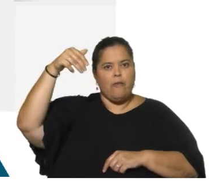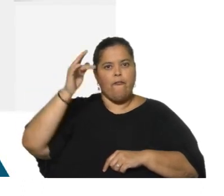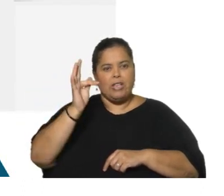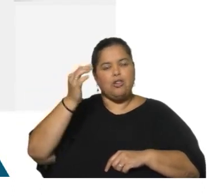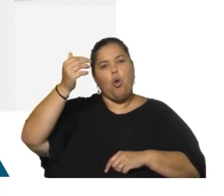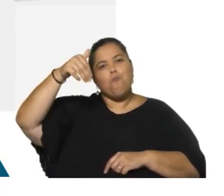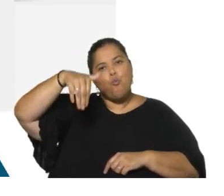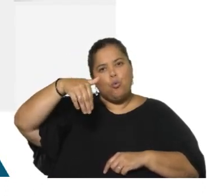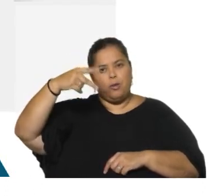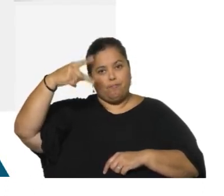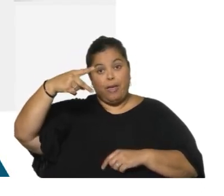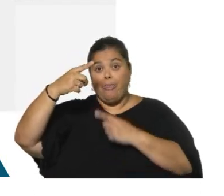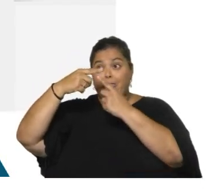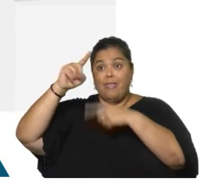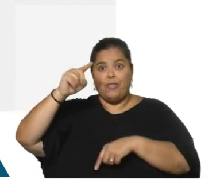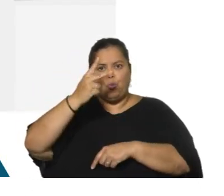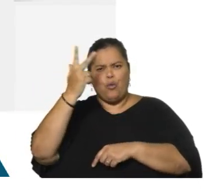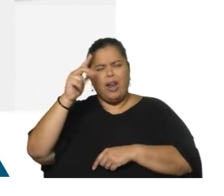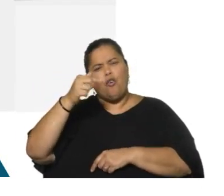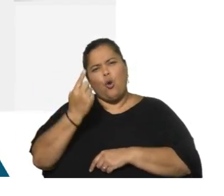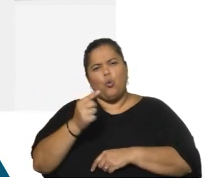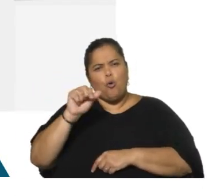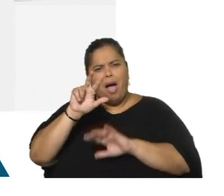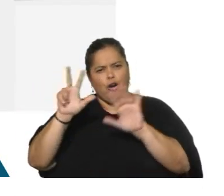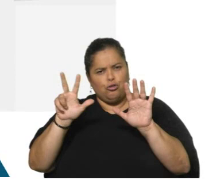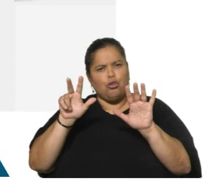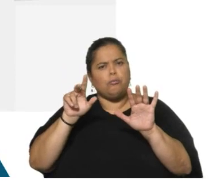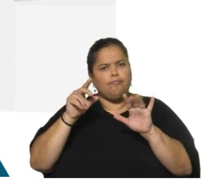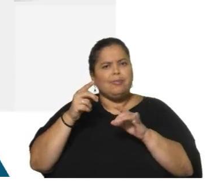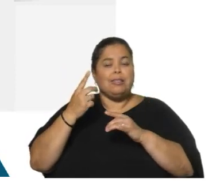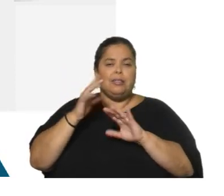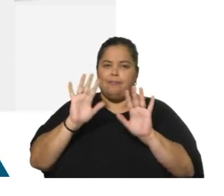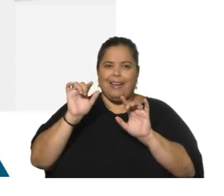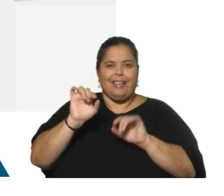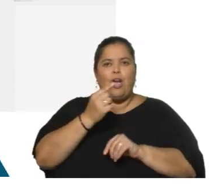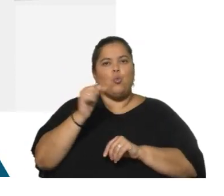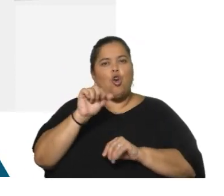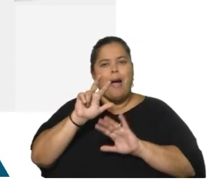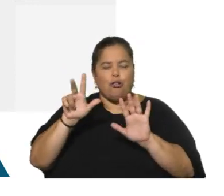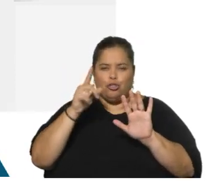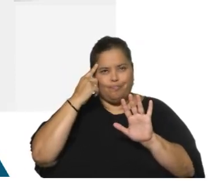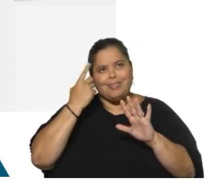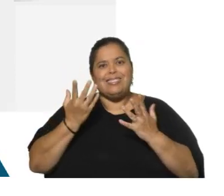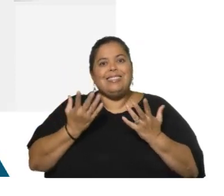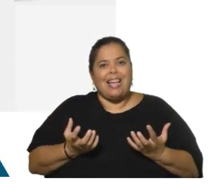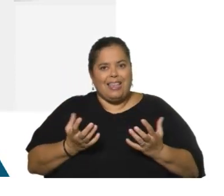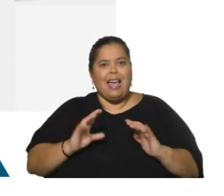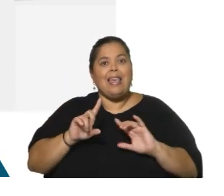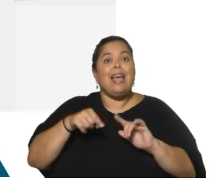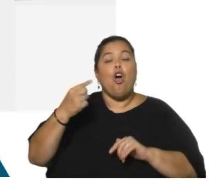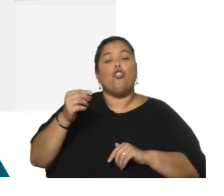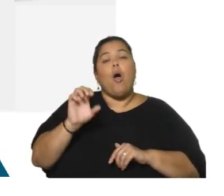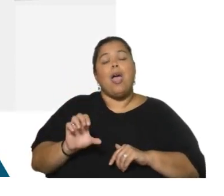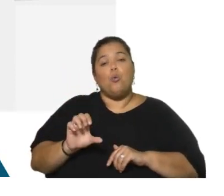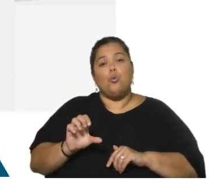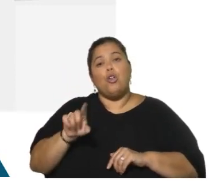efecto sequía. Y lo mismo ocurre entre otras dos referencias, como puede ser la consultora Euromonitor o un banco